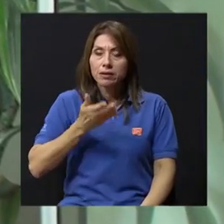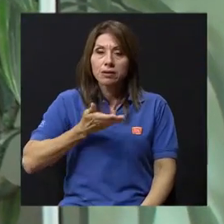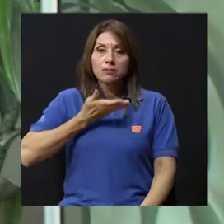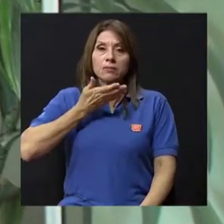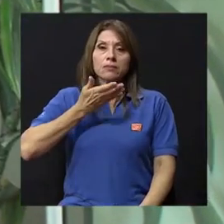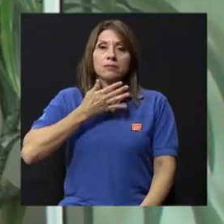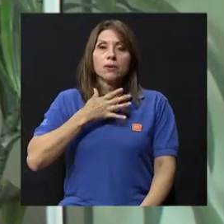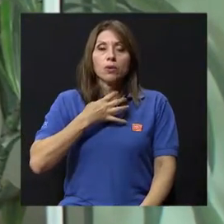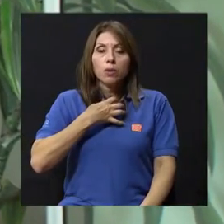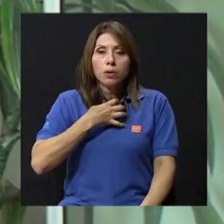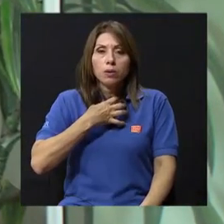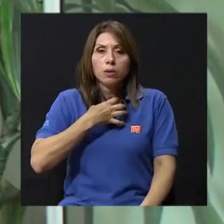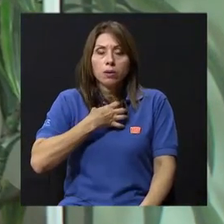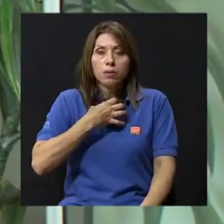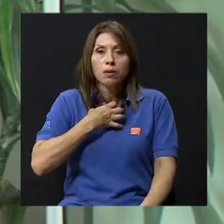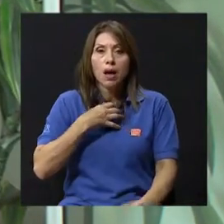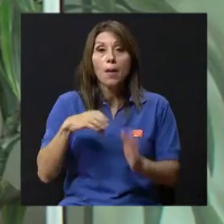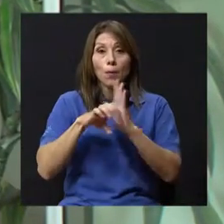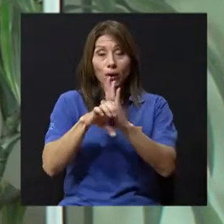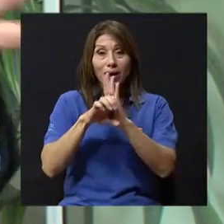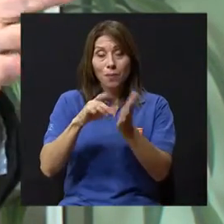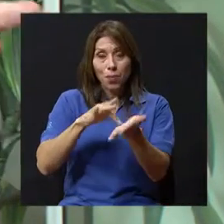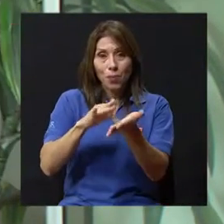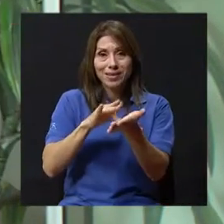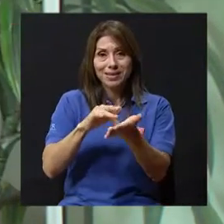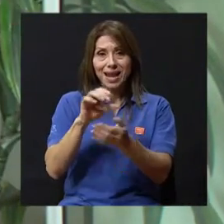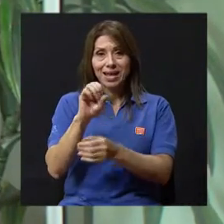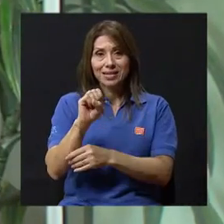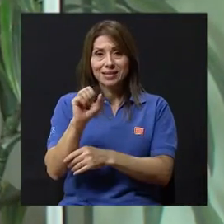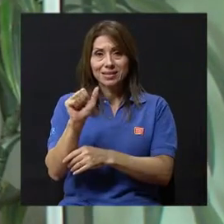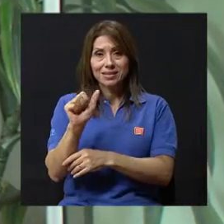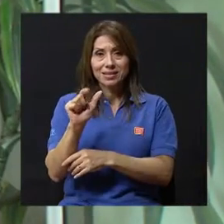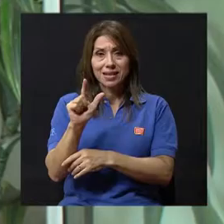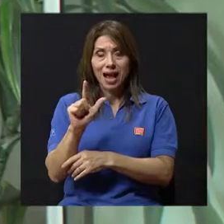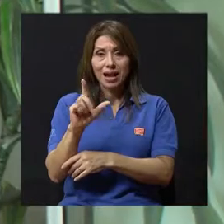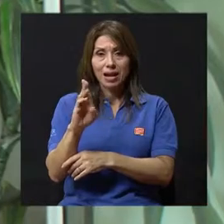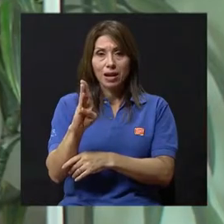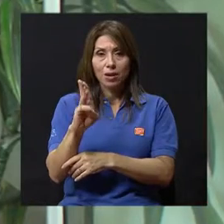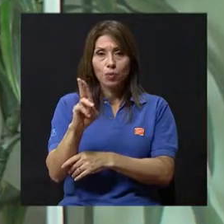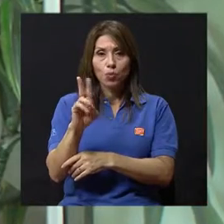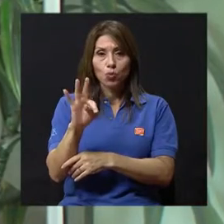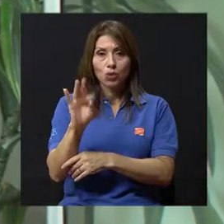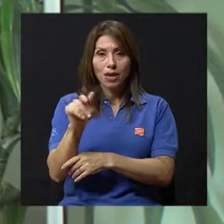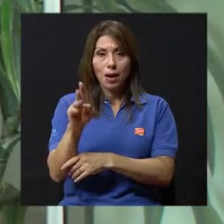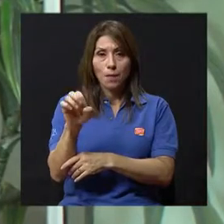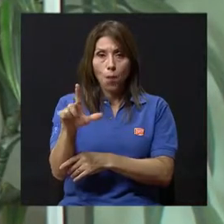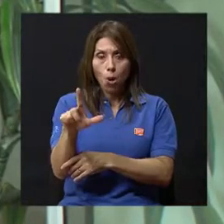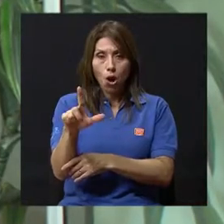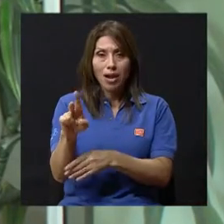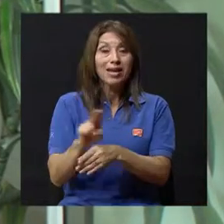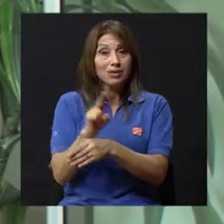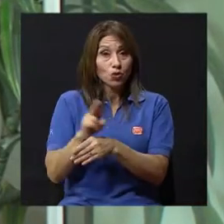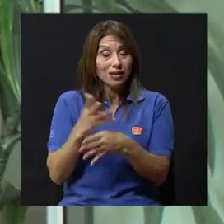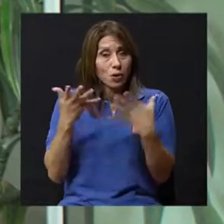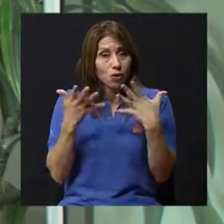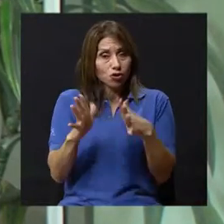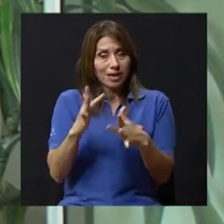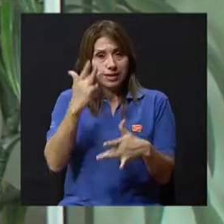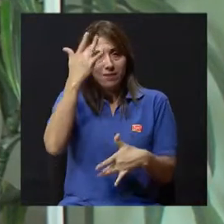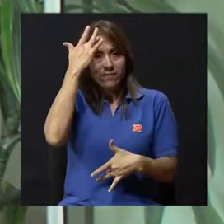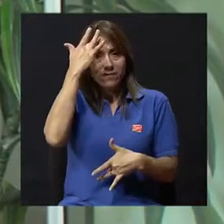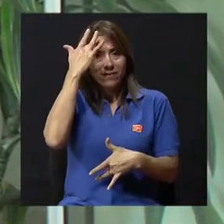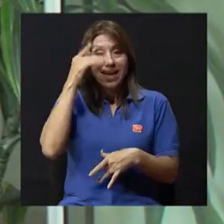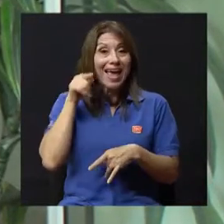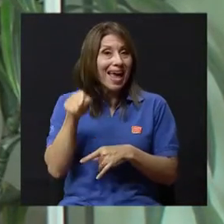respirar. Esos son medicamentos, por ejemplo, como el salbutamol, que se utilizan cuando está afectado. Esos son los medicamentos